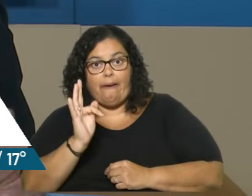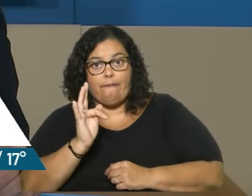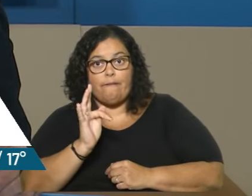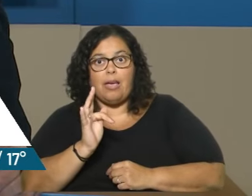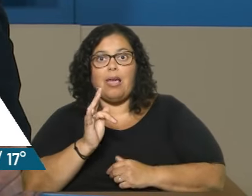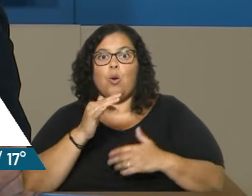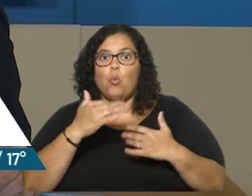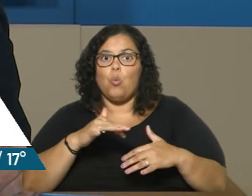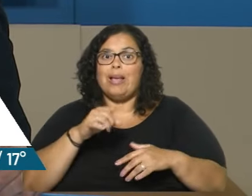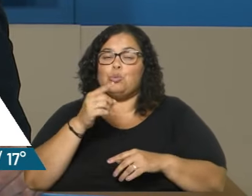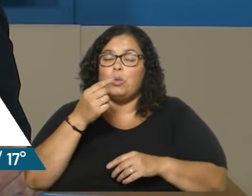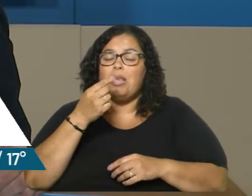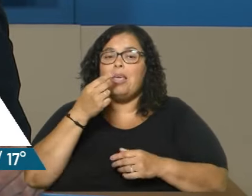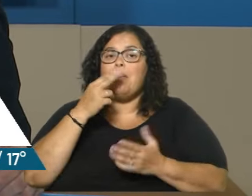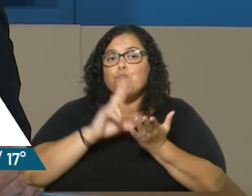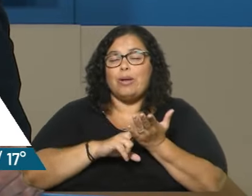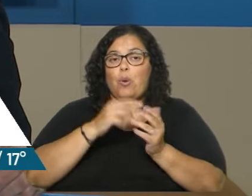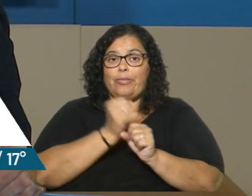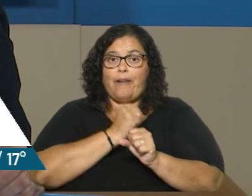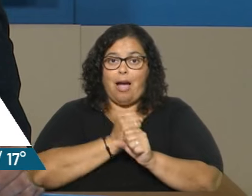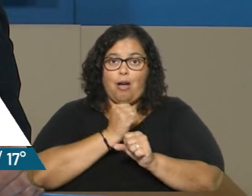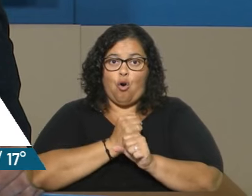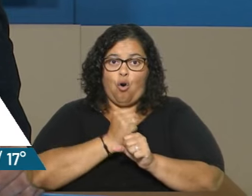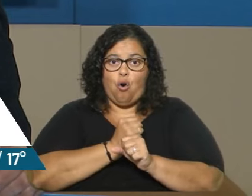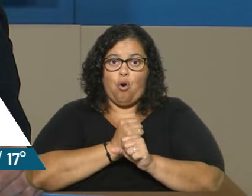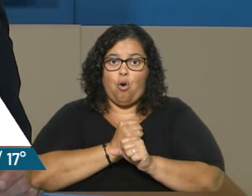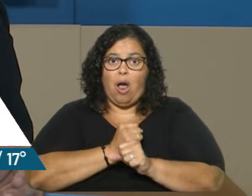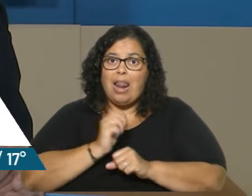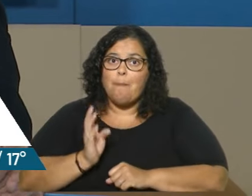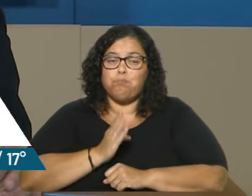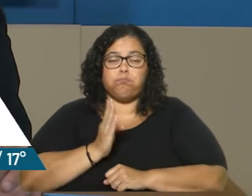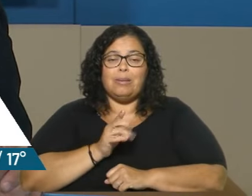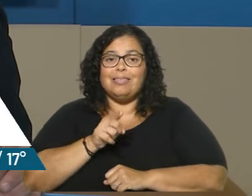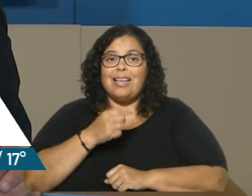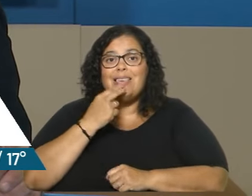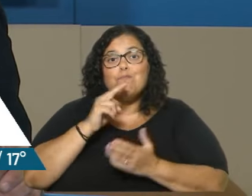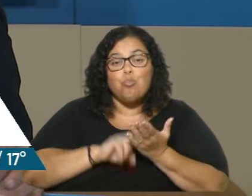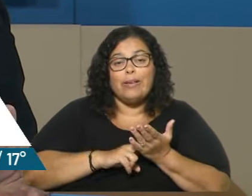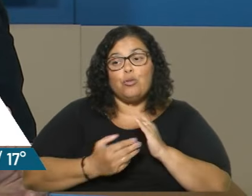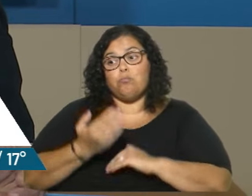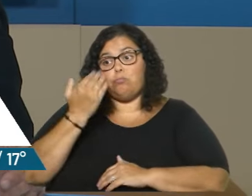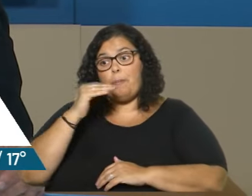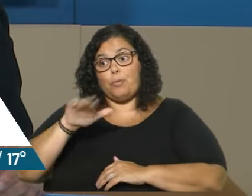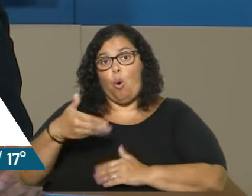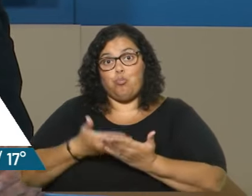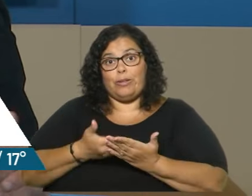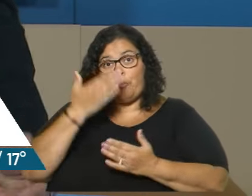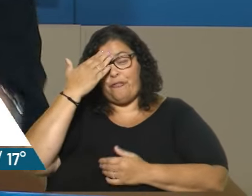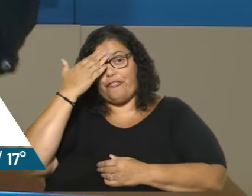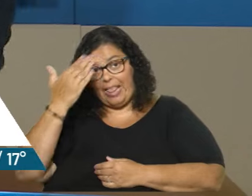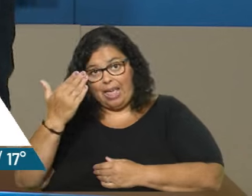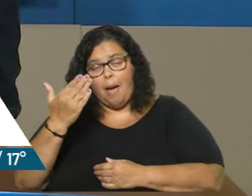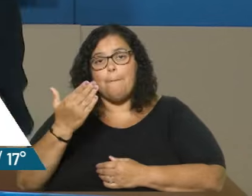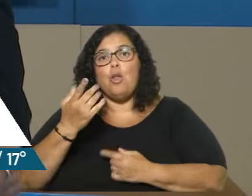es el impuesto al trabajo, a la productividad. Eso también, ese impuesto que fue propuesto por el Frente Amplio e